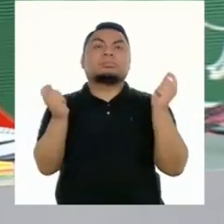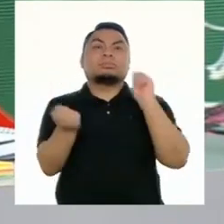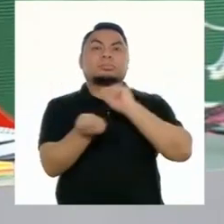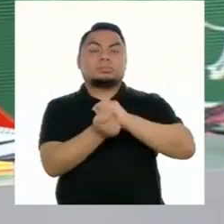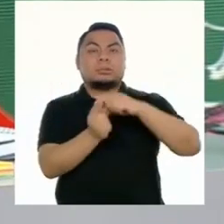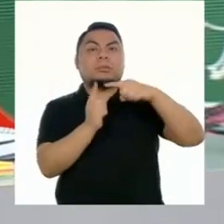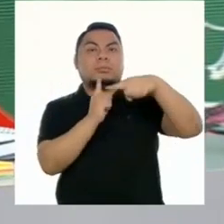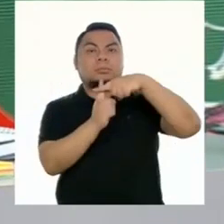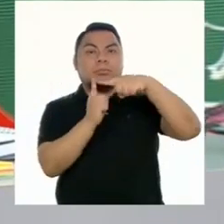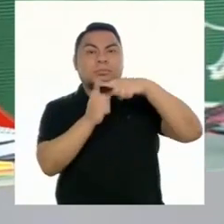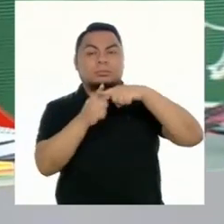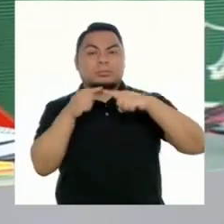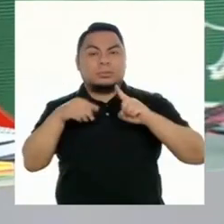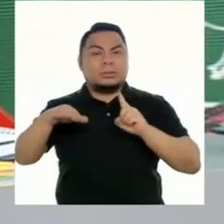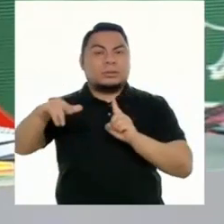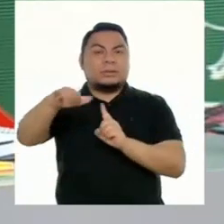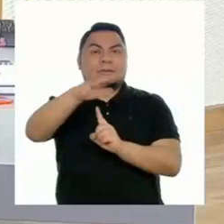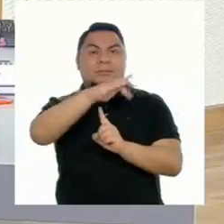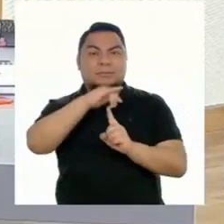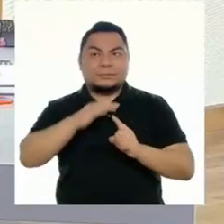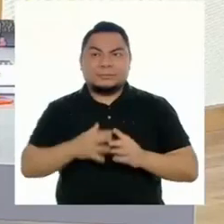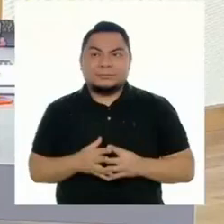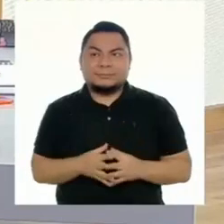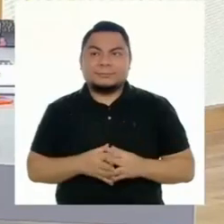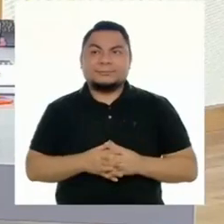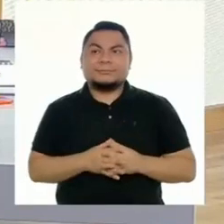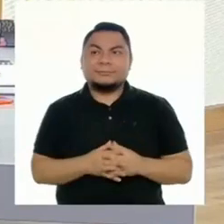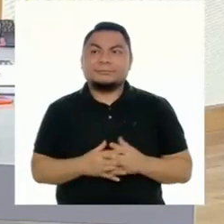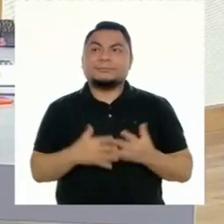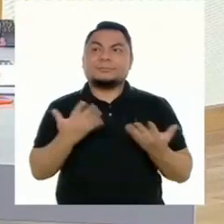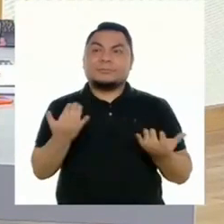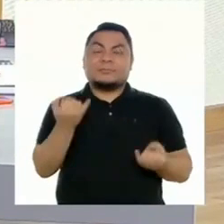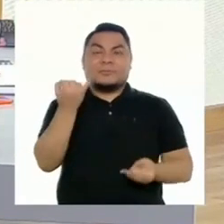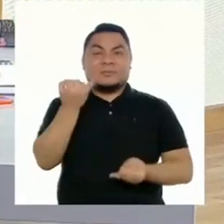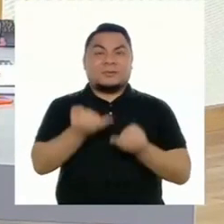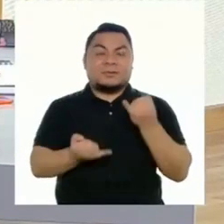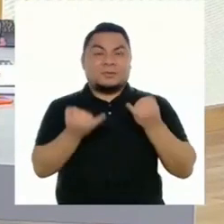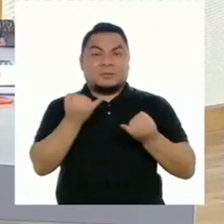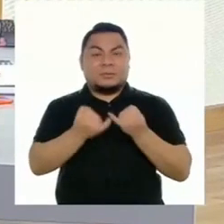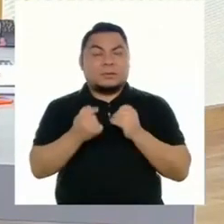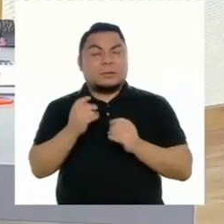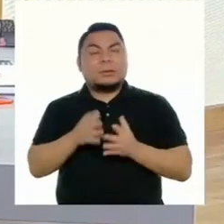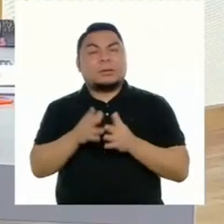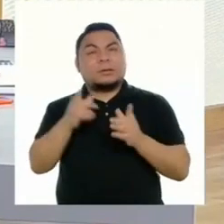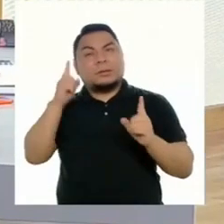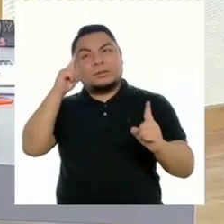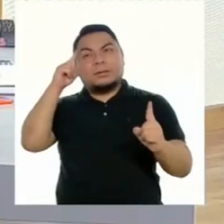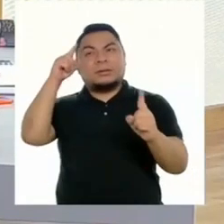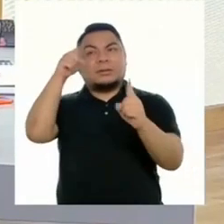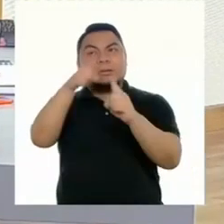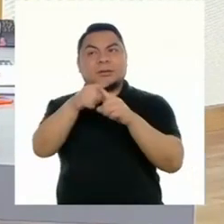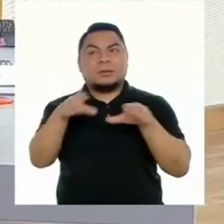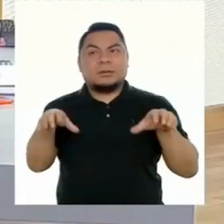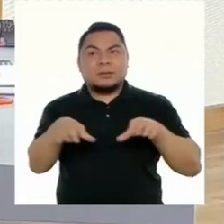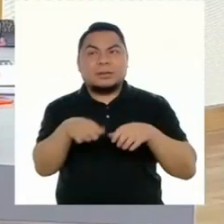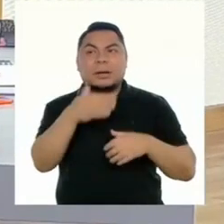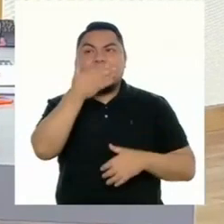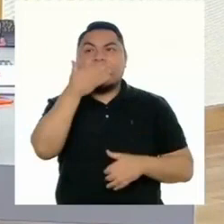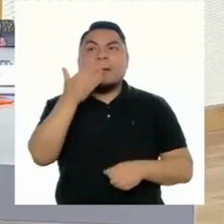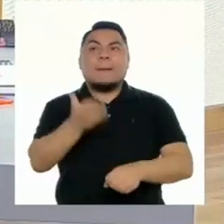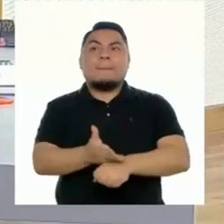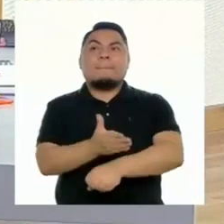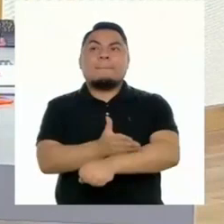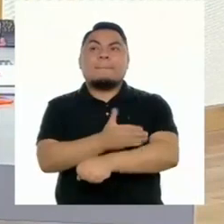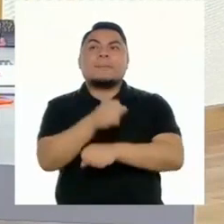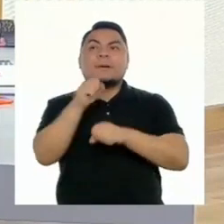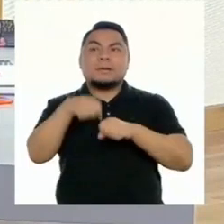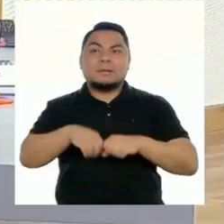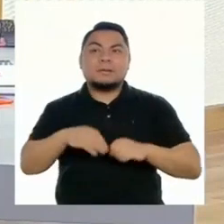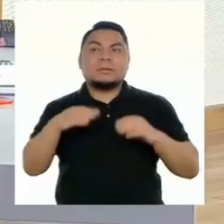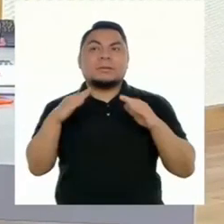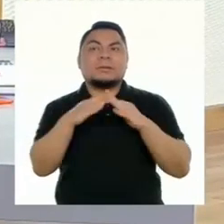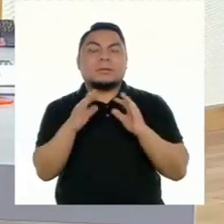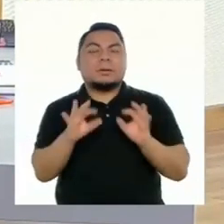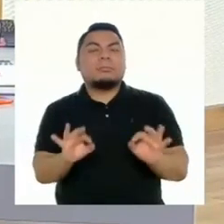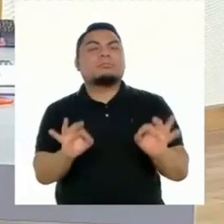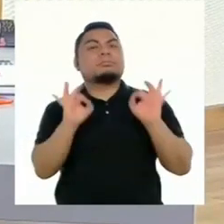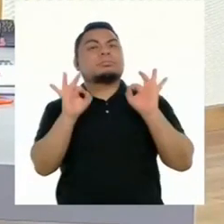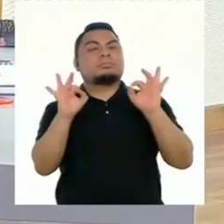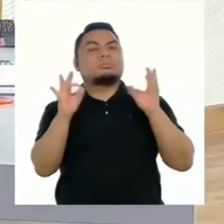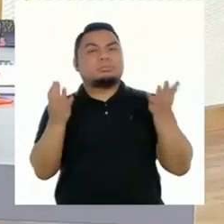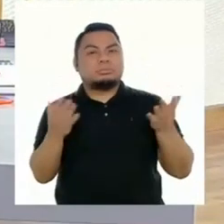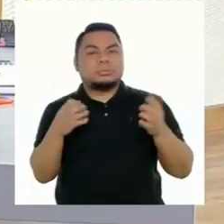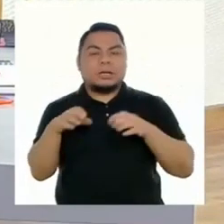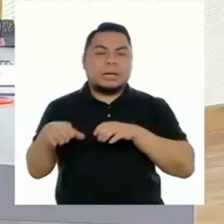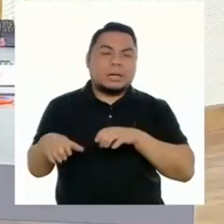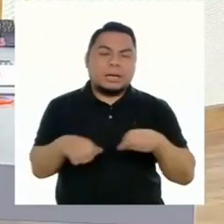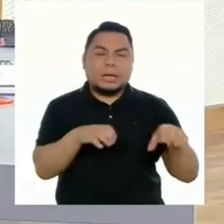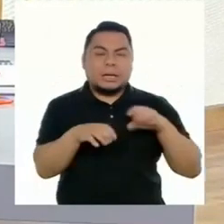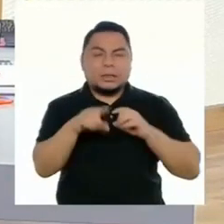positivamente en el ambiente? Nuestro último gran reto fue hacer un plan de mejora para tener un hogar ecoeficiente